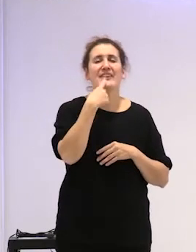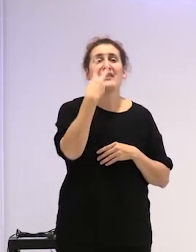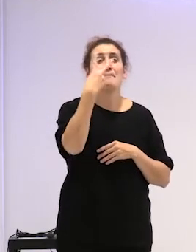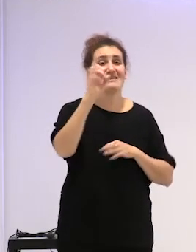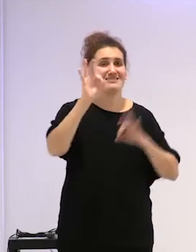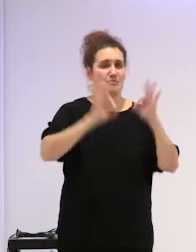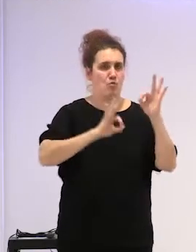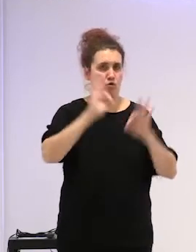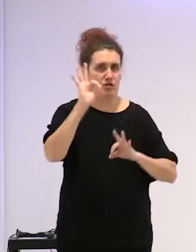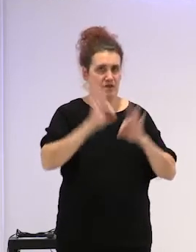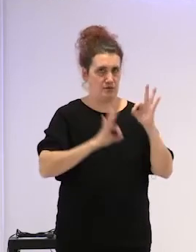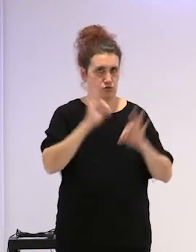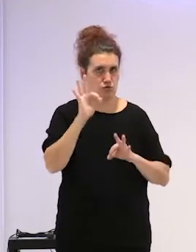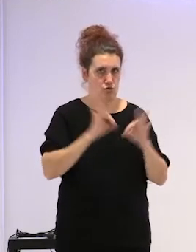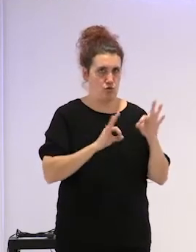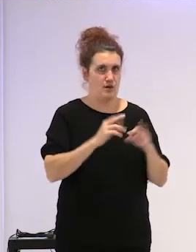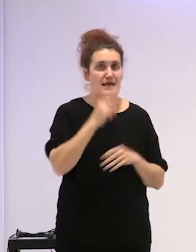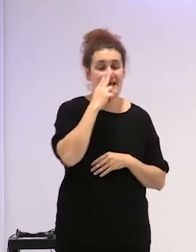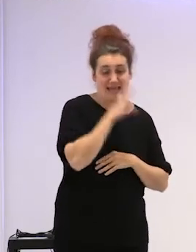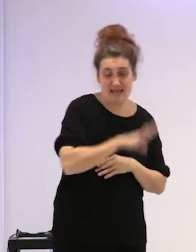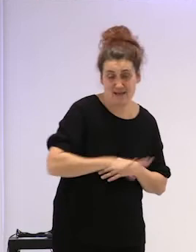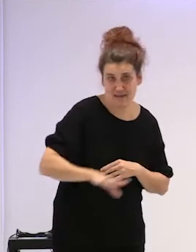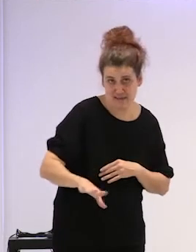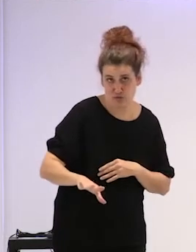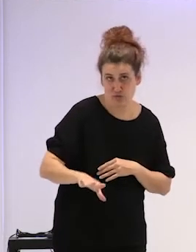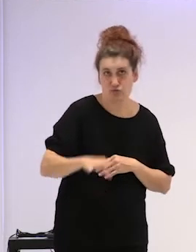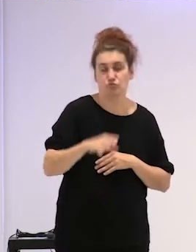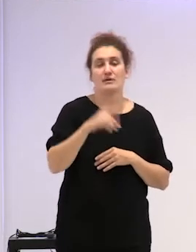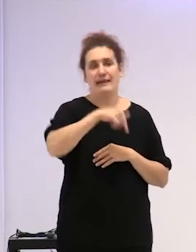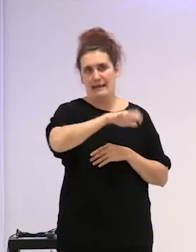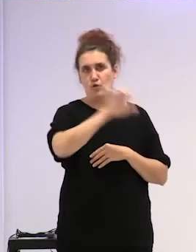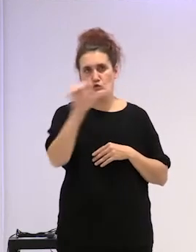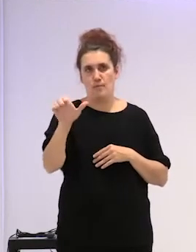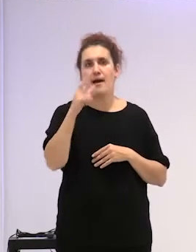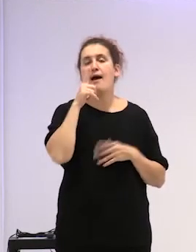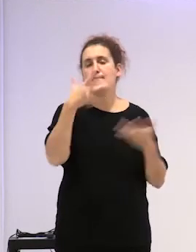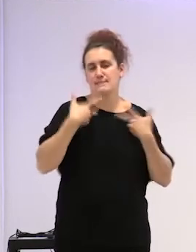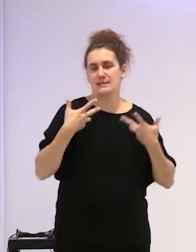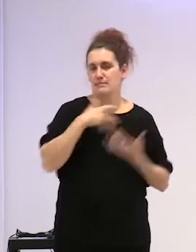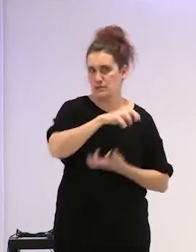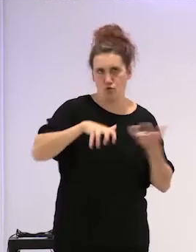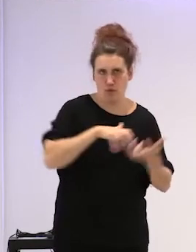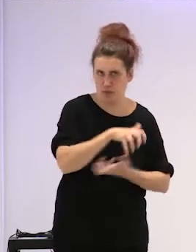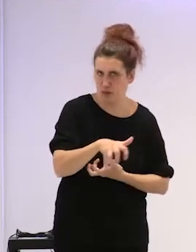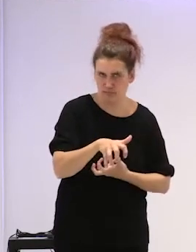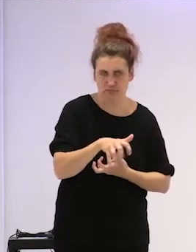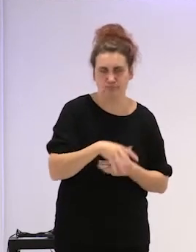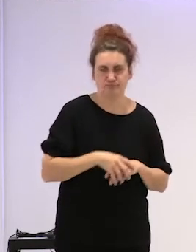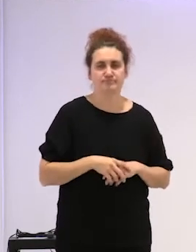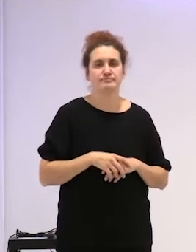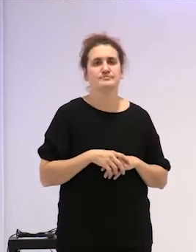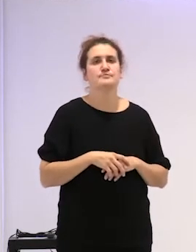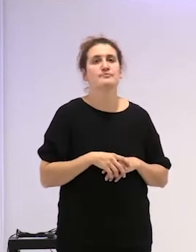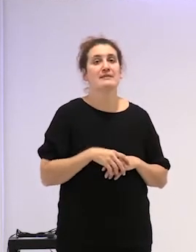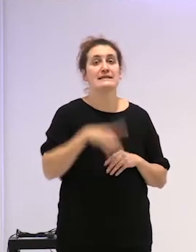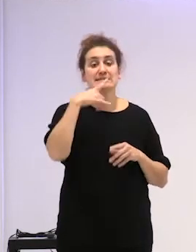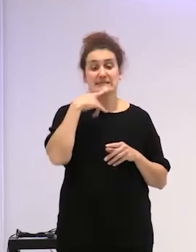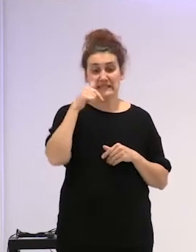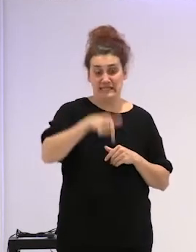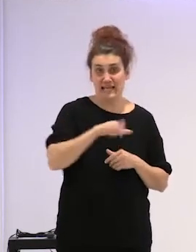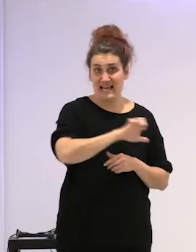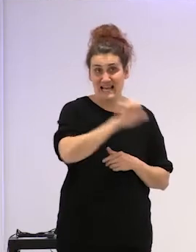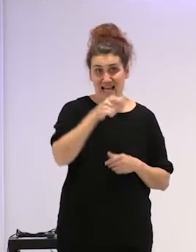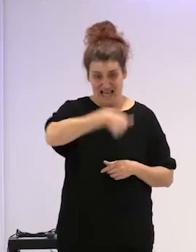% de las y los menores en Europa van a ser víctimas de violencia. Y si aterrizamos en el Estado,